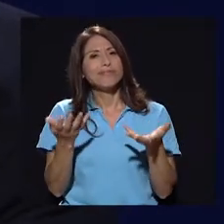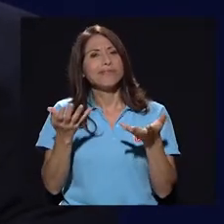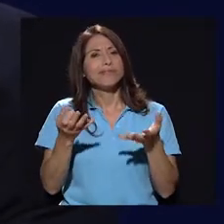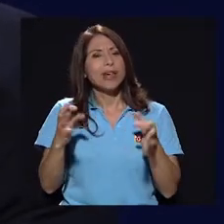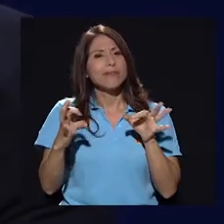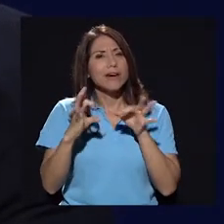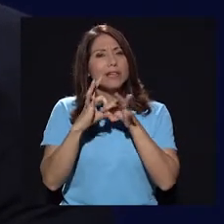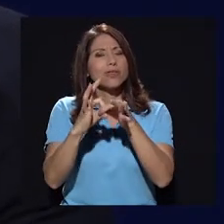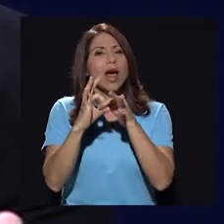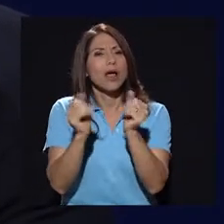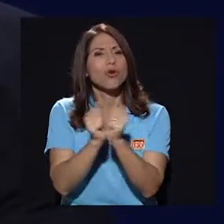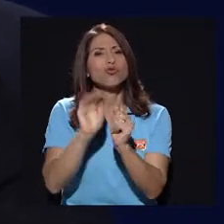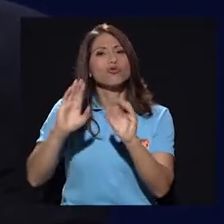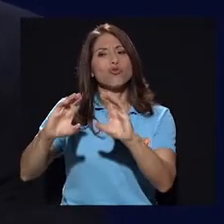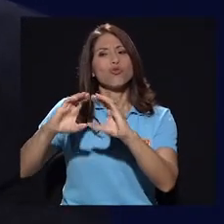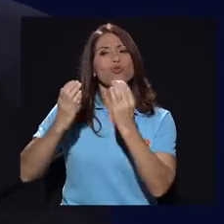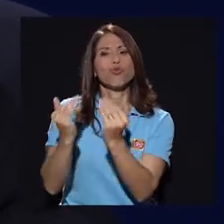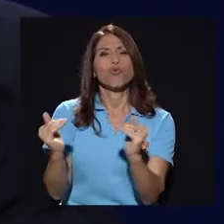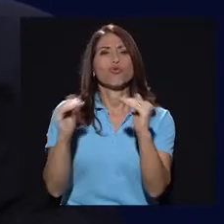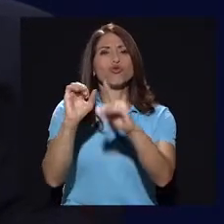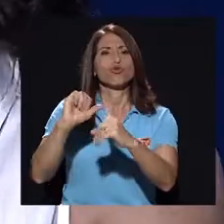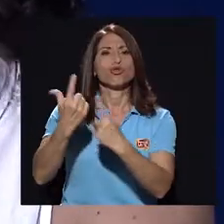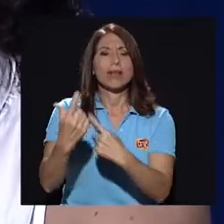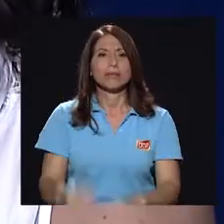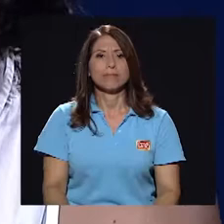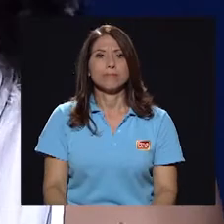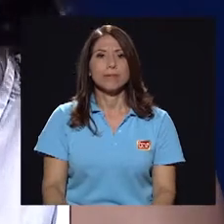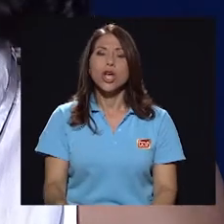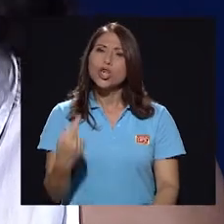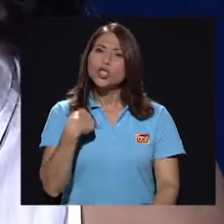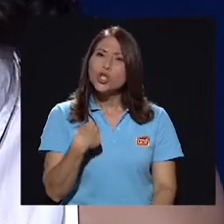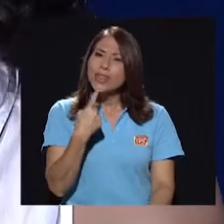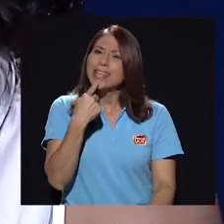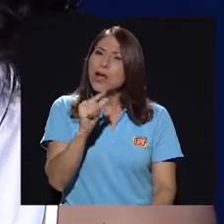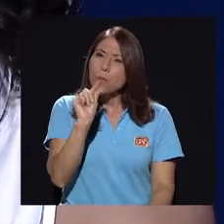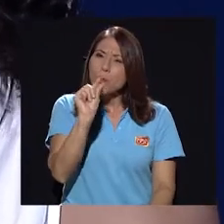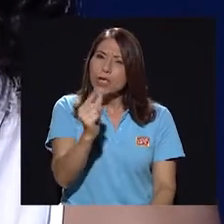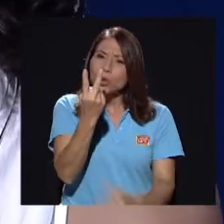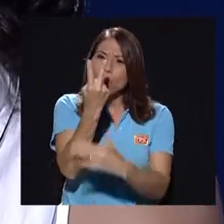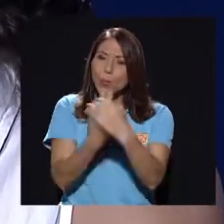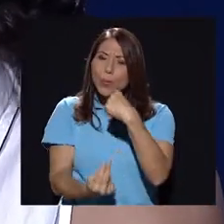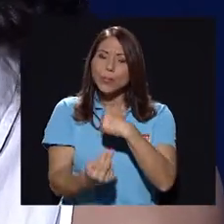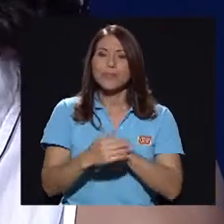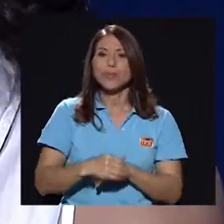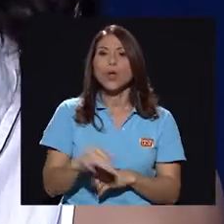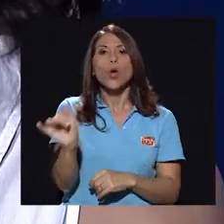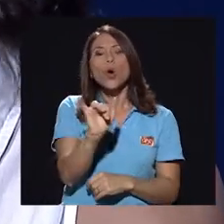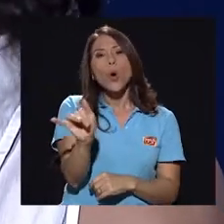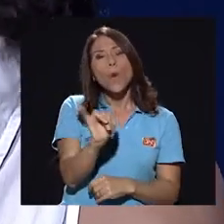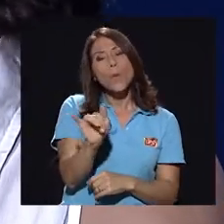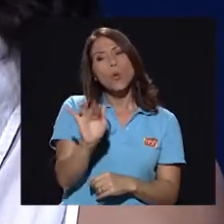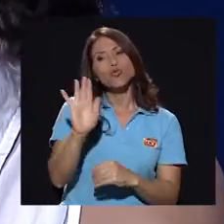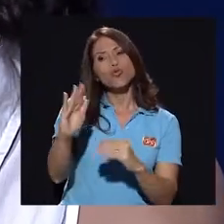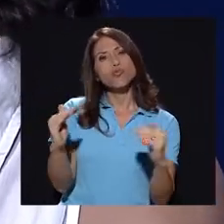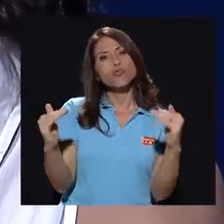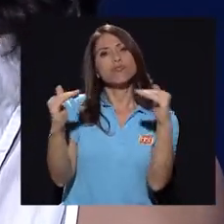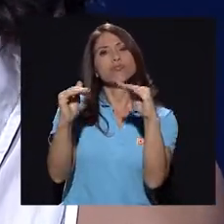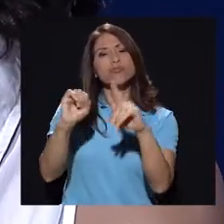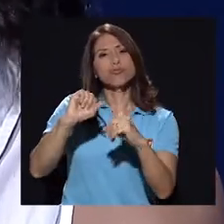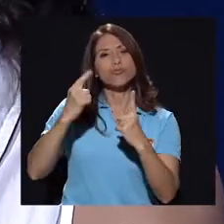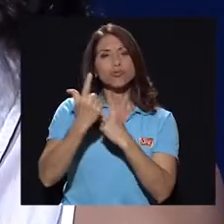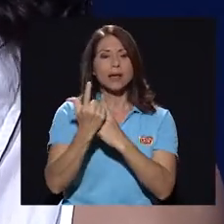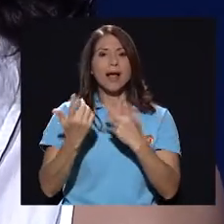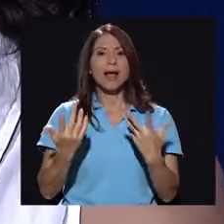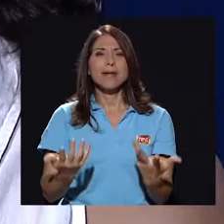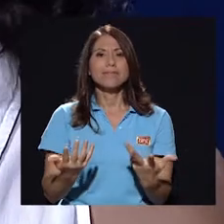relacionada con ese estatus social? Yo diría que un poquito las dos, o sea, viene como un poco de ese estatus